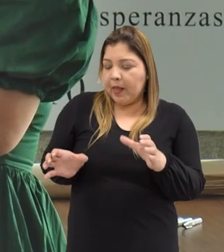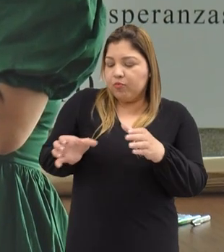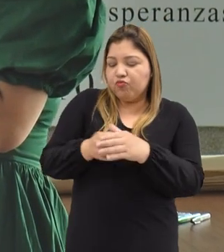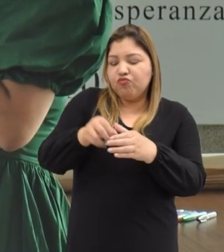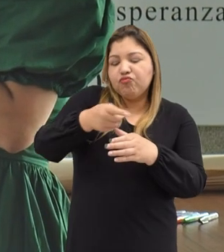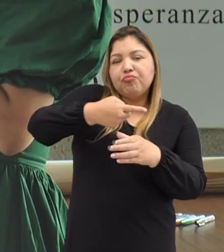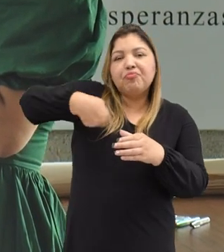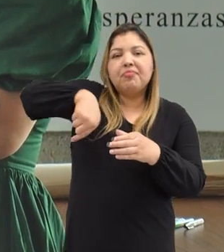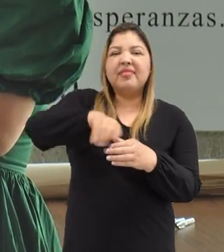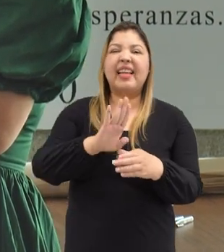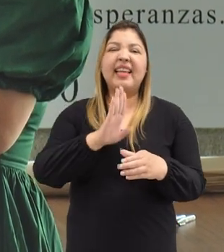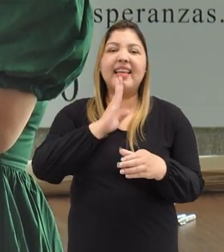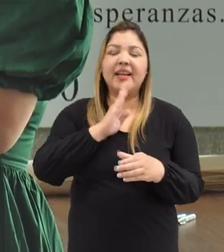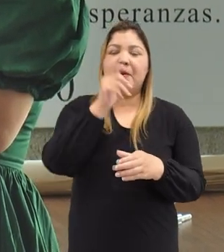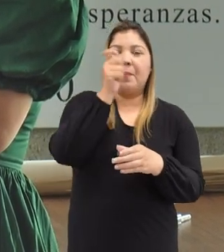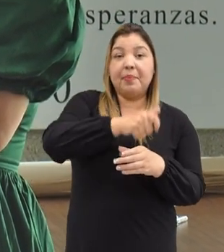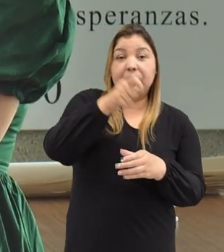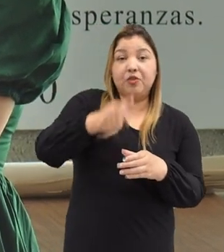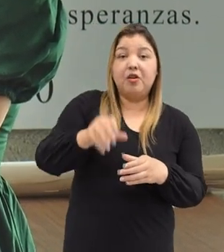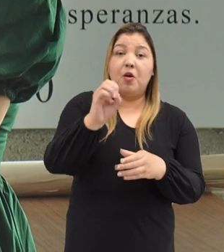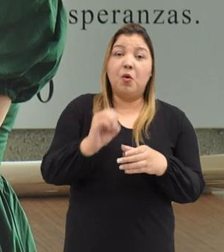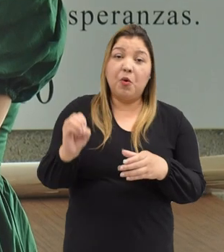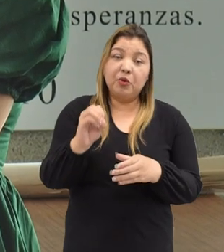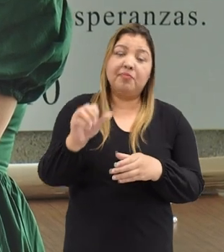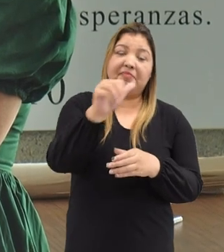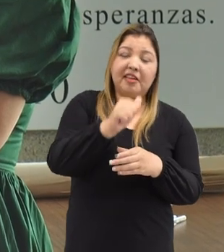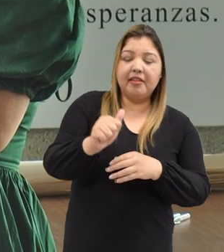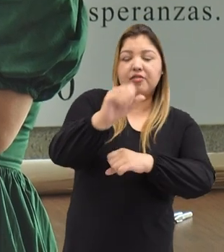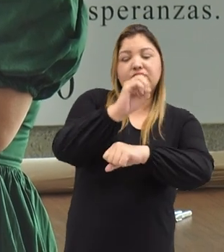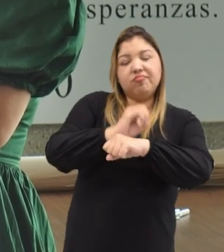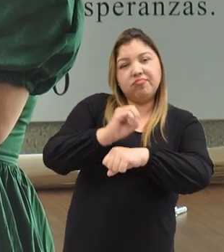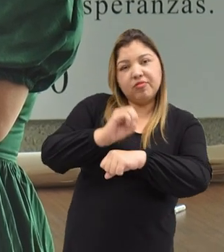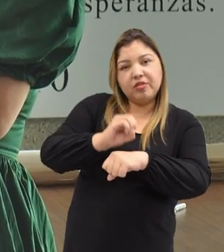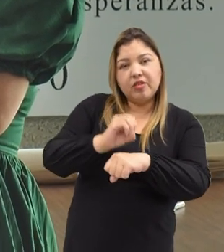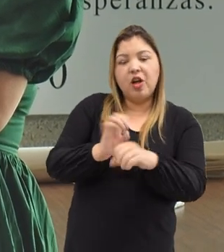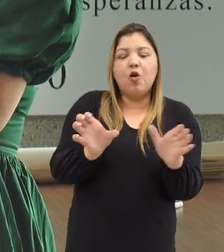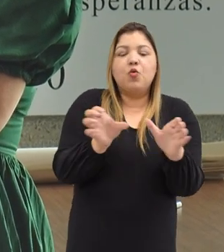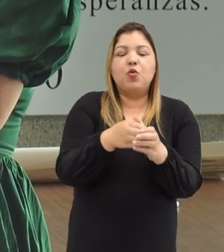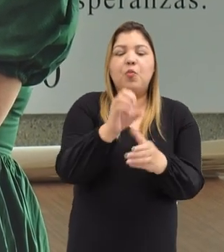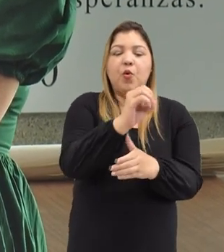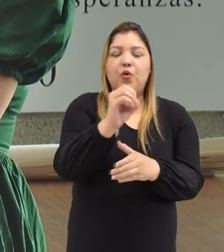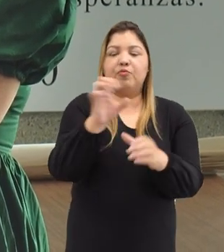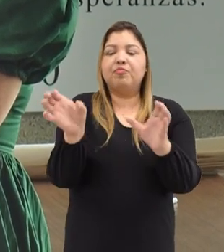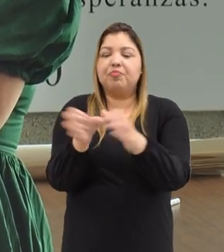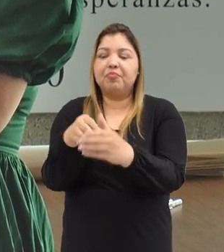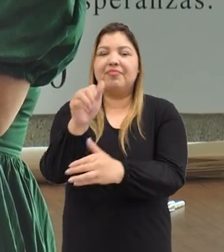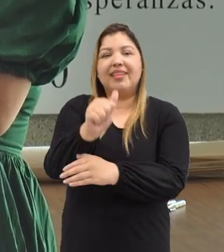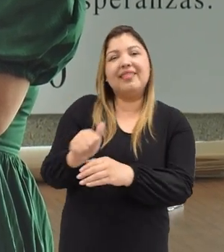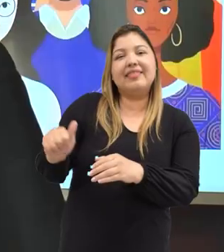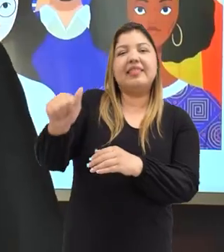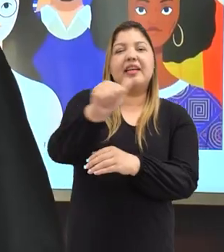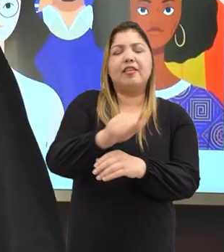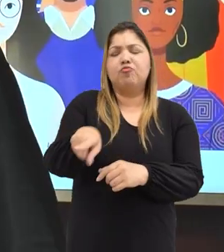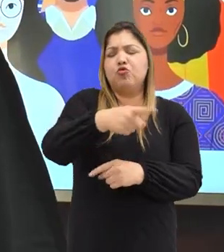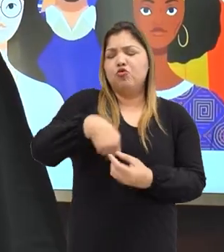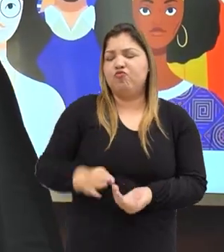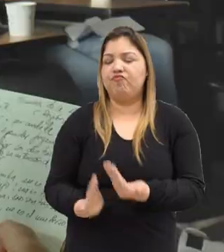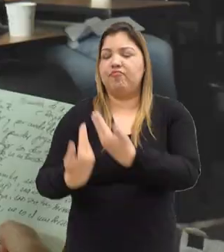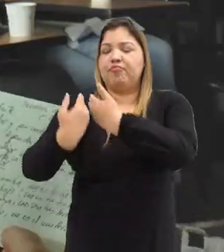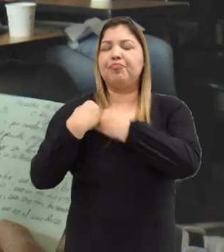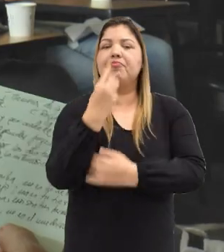Nuestra red está constituida por personas, organizaciones, colectivos y colectivas quienes